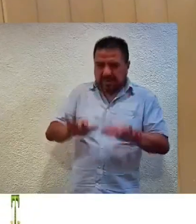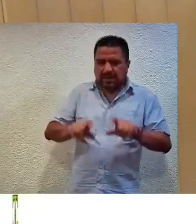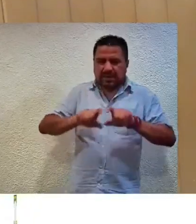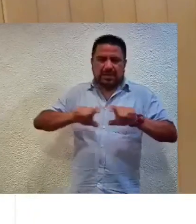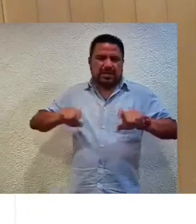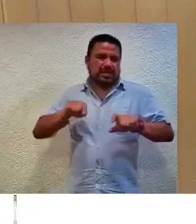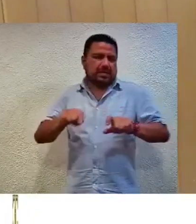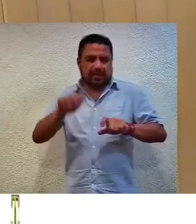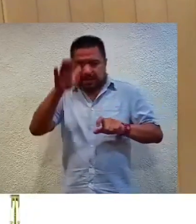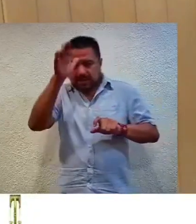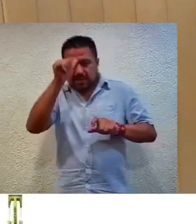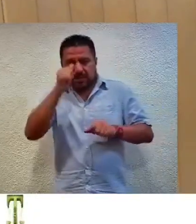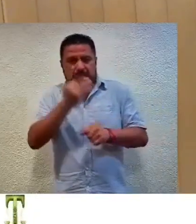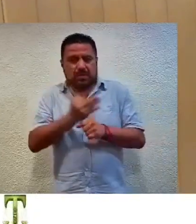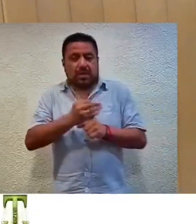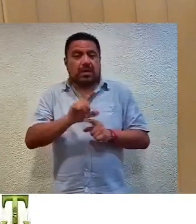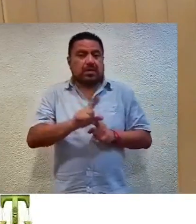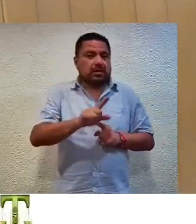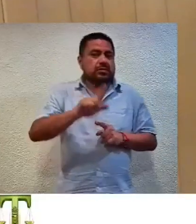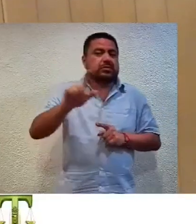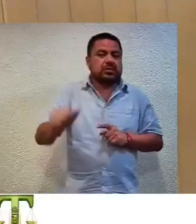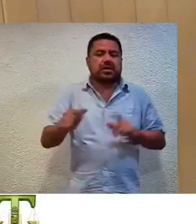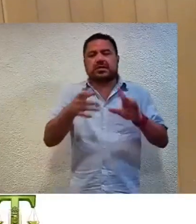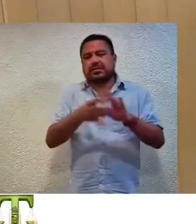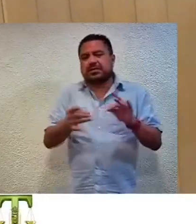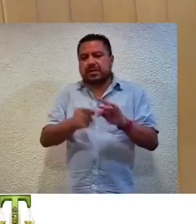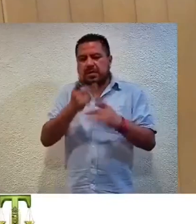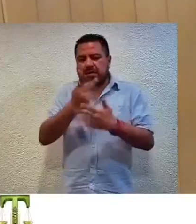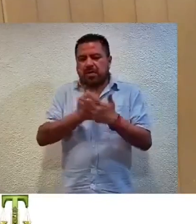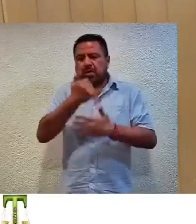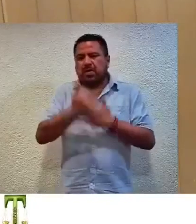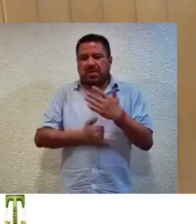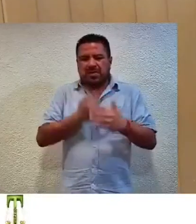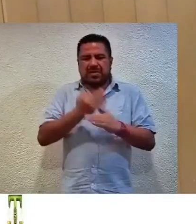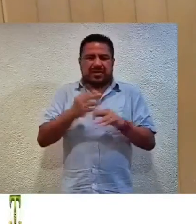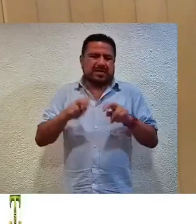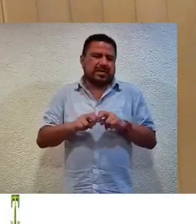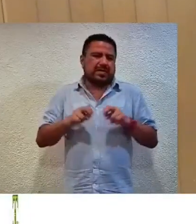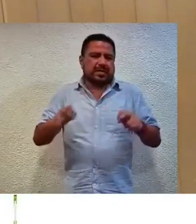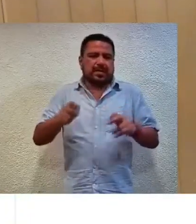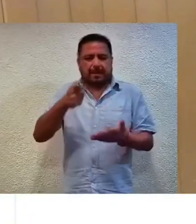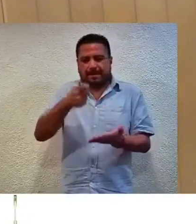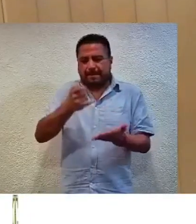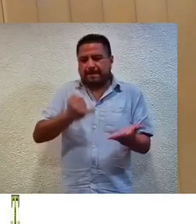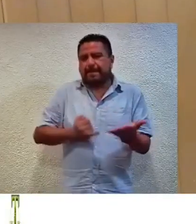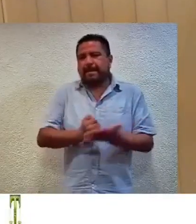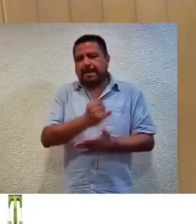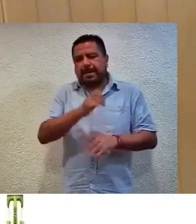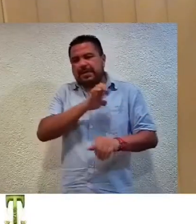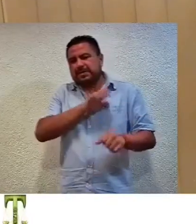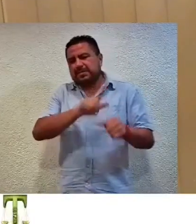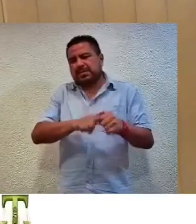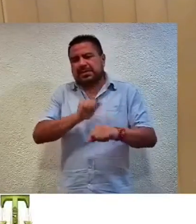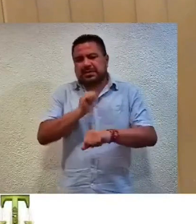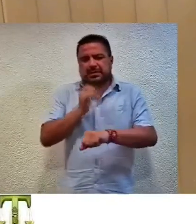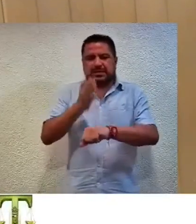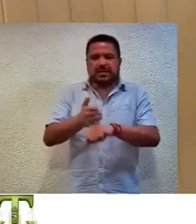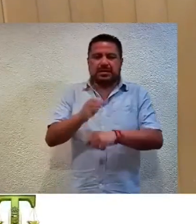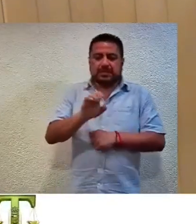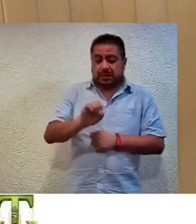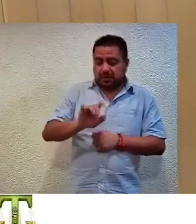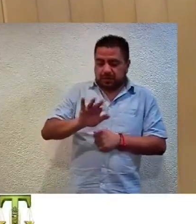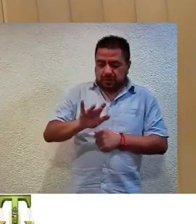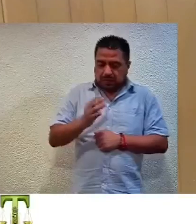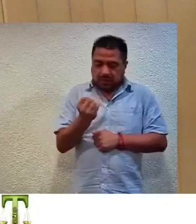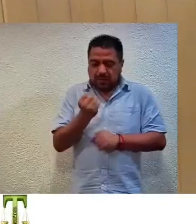en el presente acuerdo. Enseguida, doy cuenta con el proyecto de acuerdo plenario que se dicta en el procedimiento especial sancionador 059 de